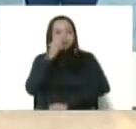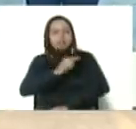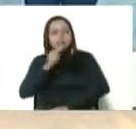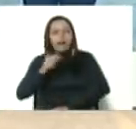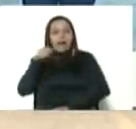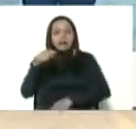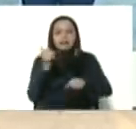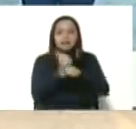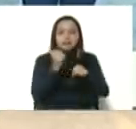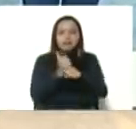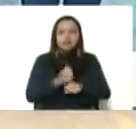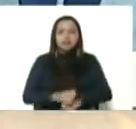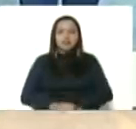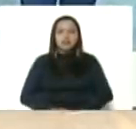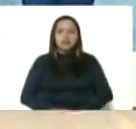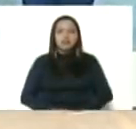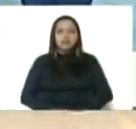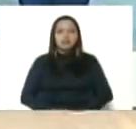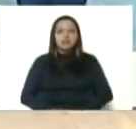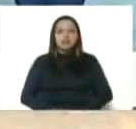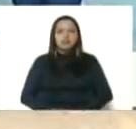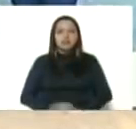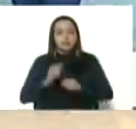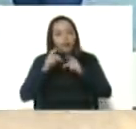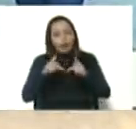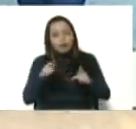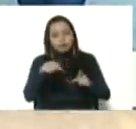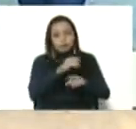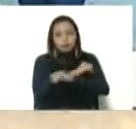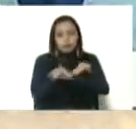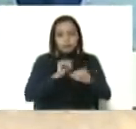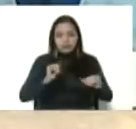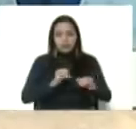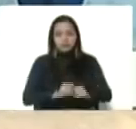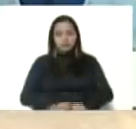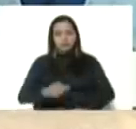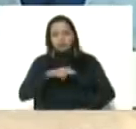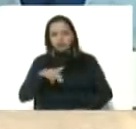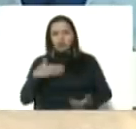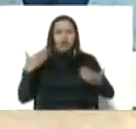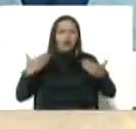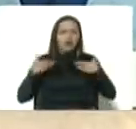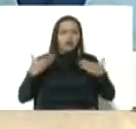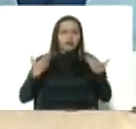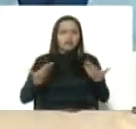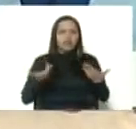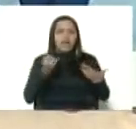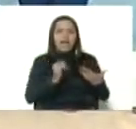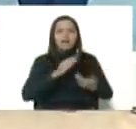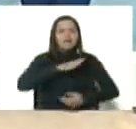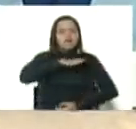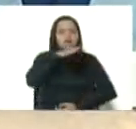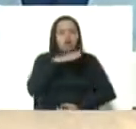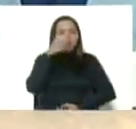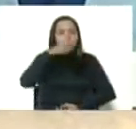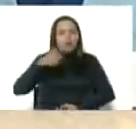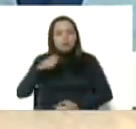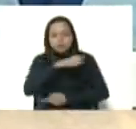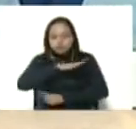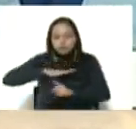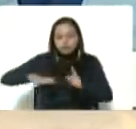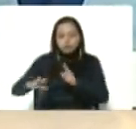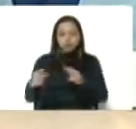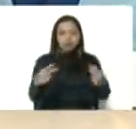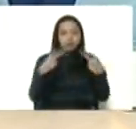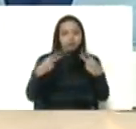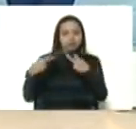operativo. Bueno, presidente, ya para despedirnos, estamos todos muy contentos, estamos rodeados de este pueblo tan bello y tan hermoso